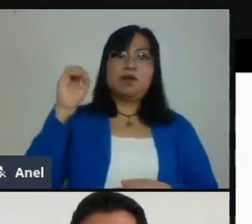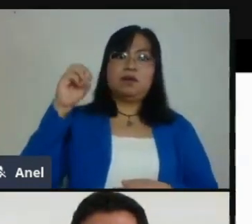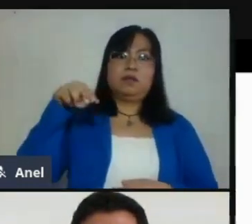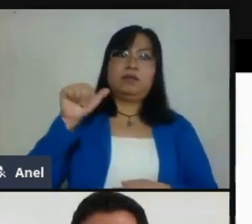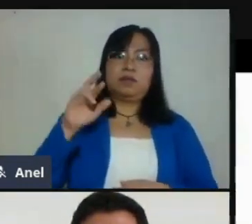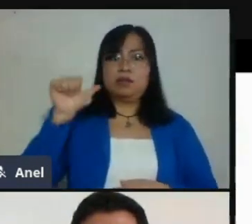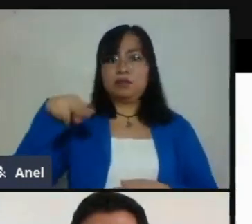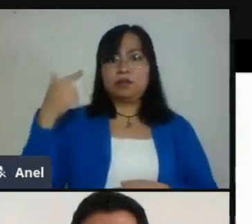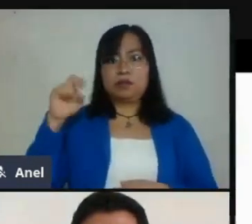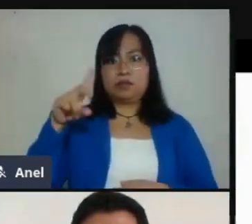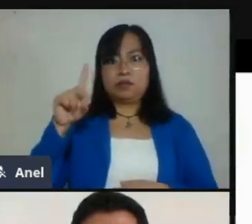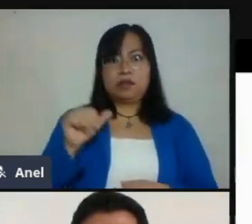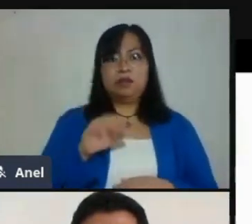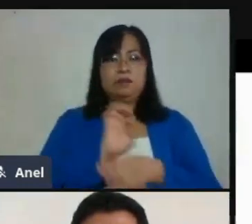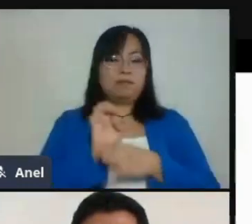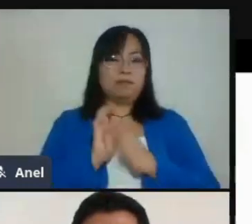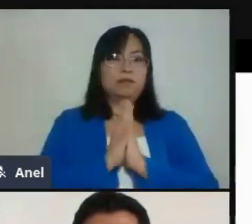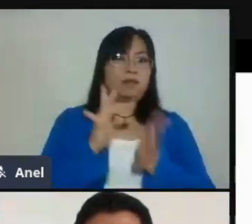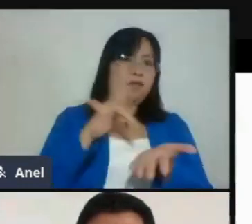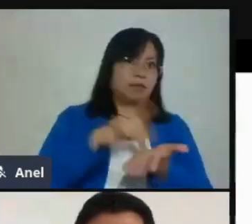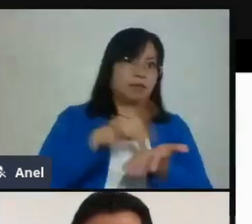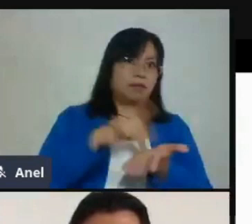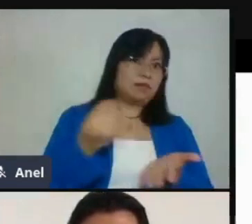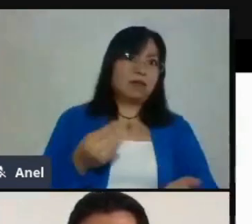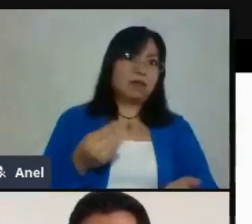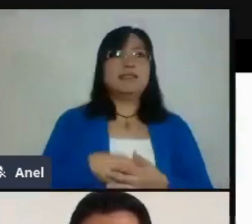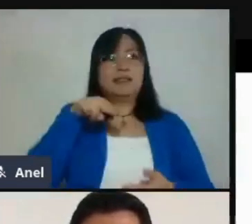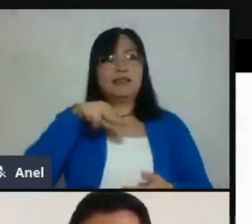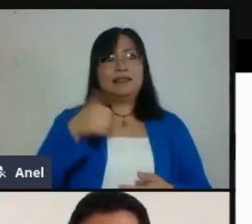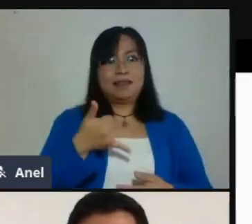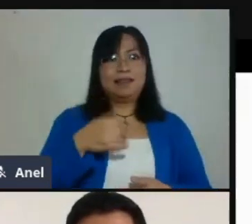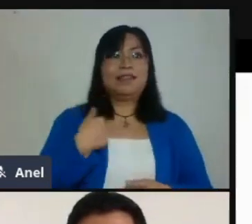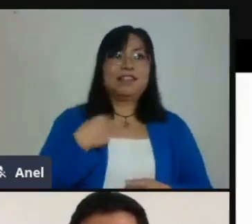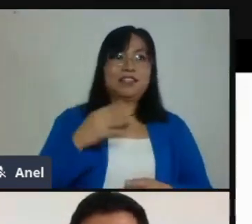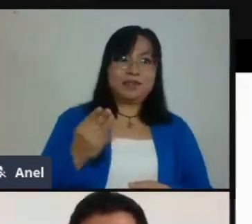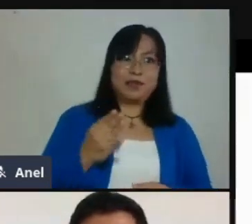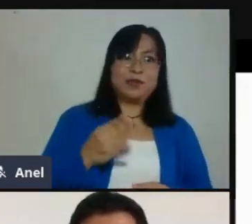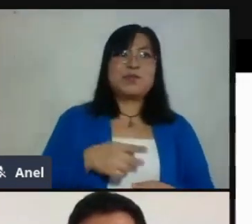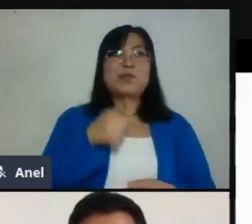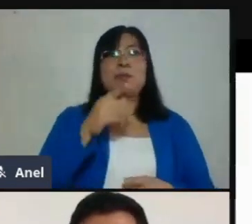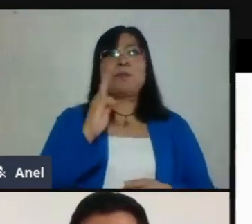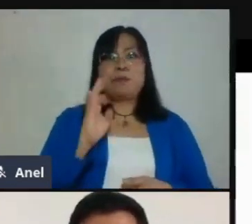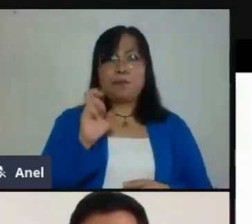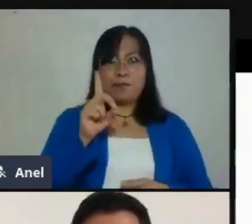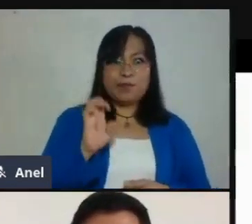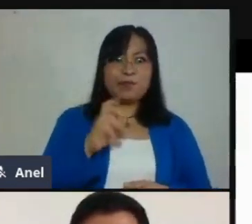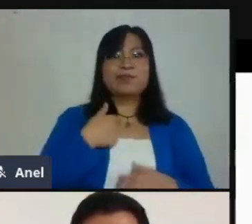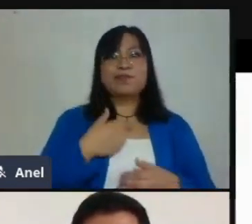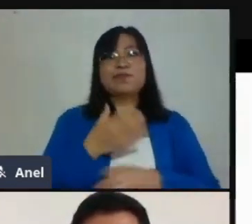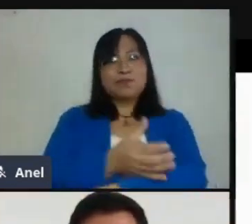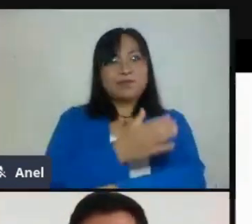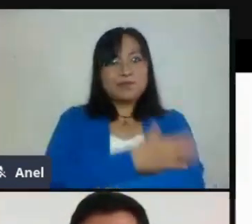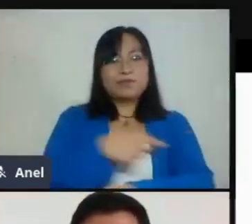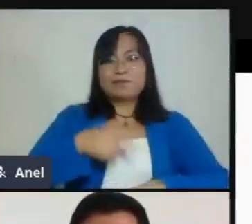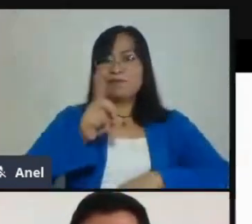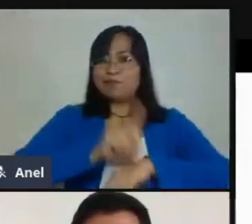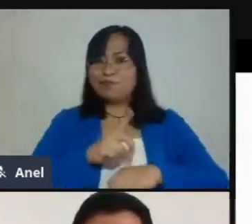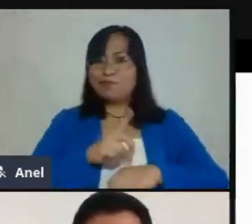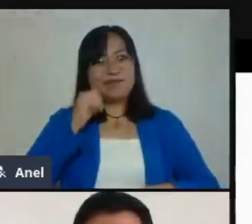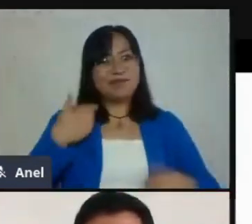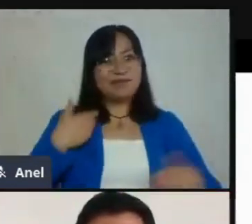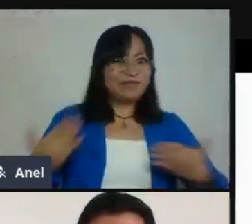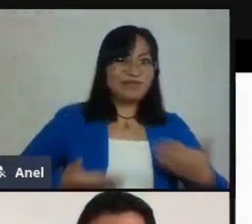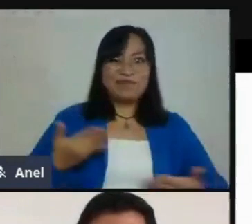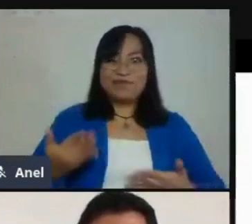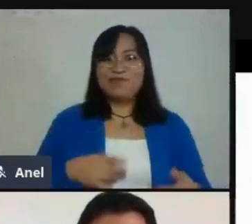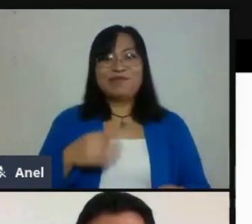muchísimo a Federico, Ana y a Anel que nos acompañaron el día de hoy con súper actitud, con muy